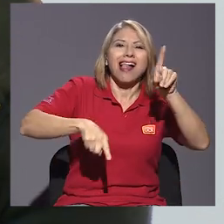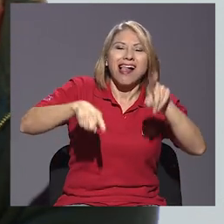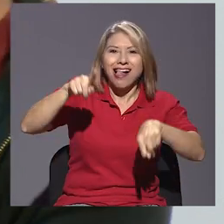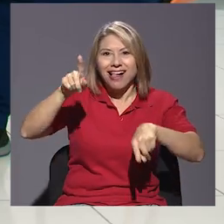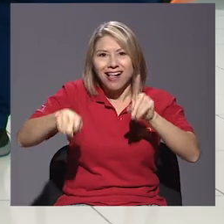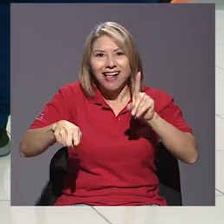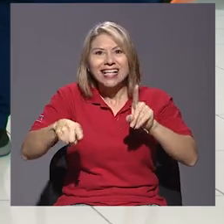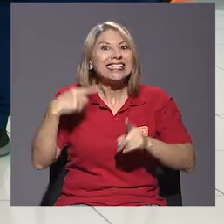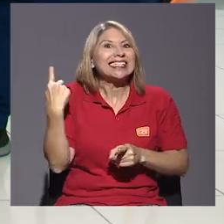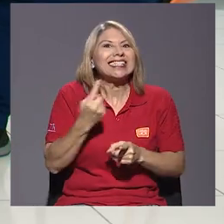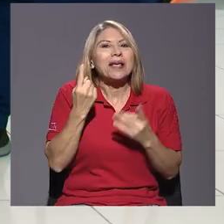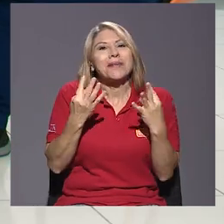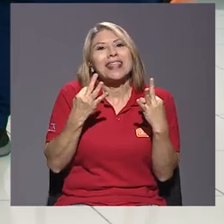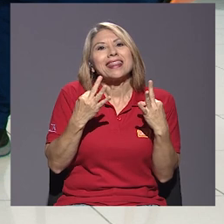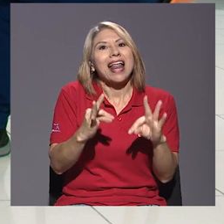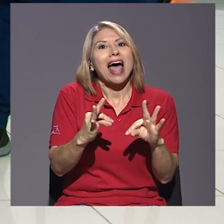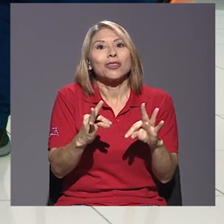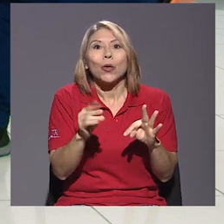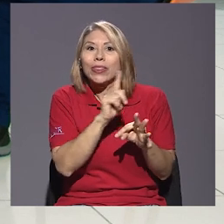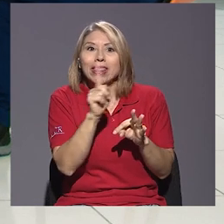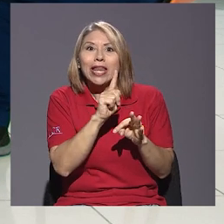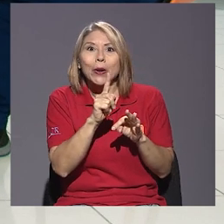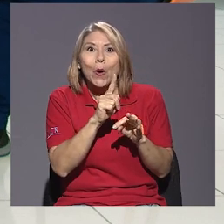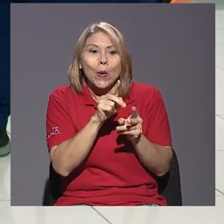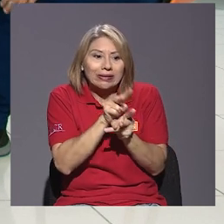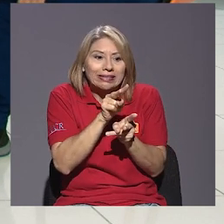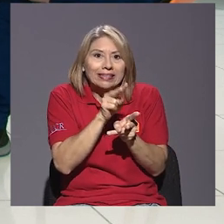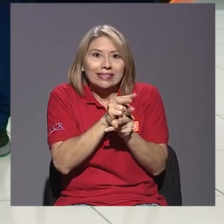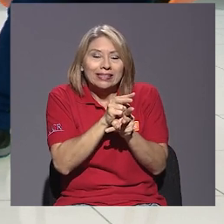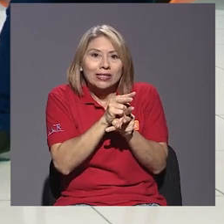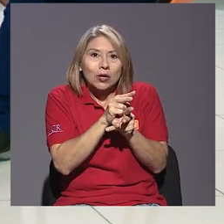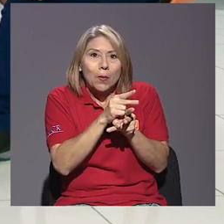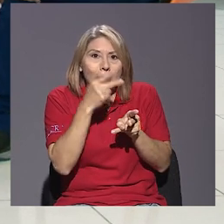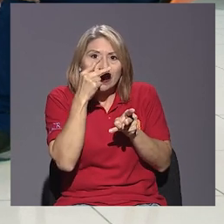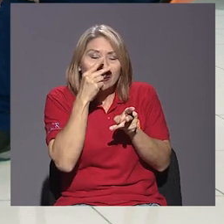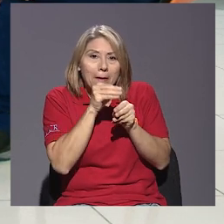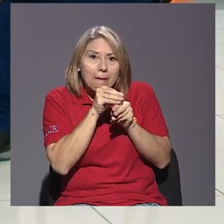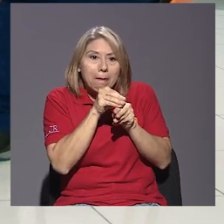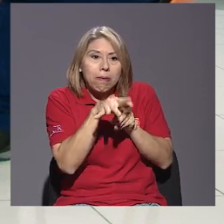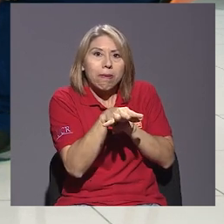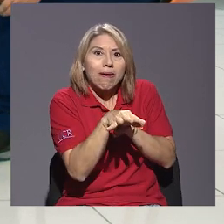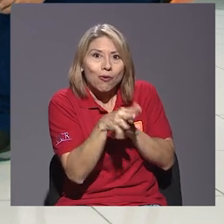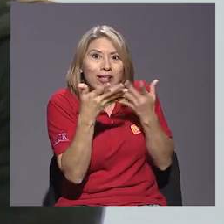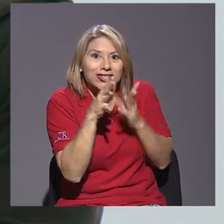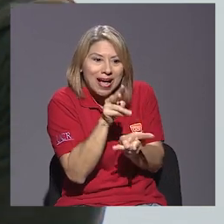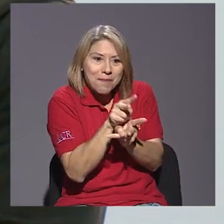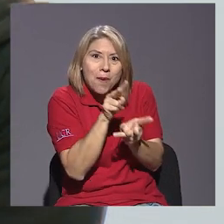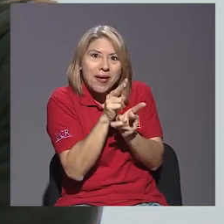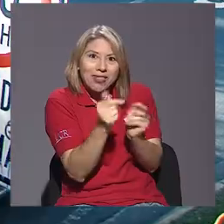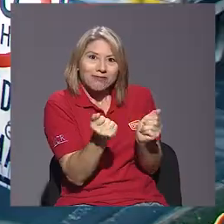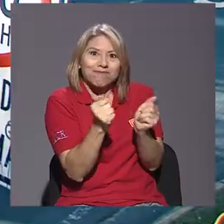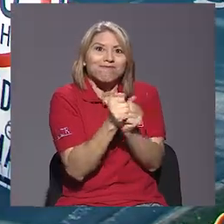intento no venirme adentro. Esa es la cuestión. Pero es jugármela. O yo sé que está muy mal hecho.